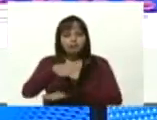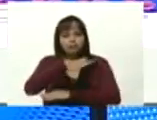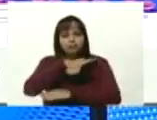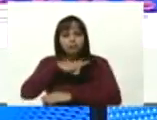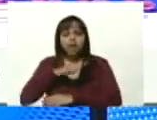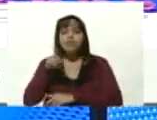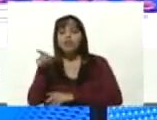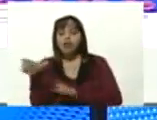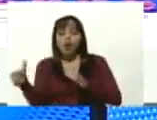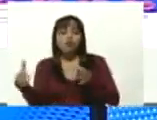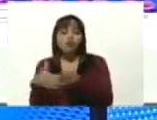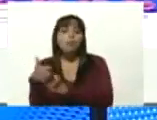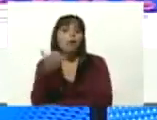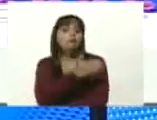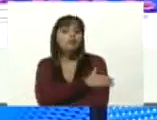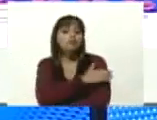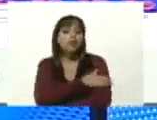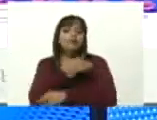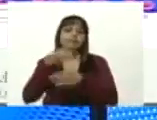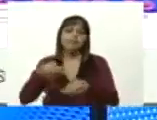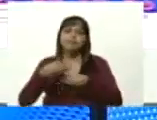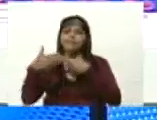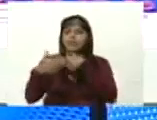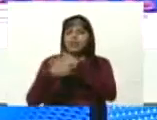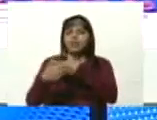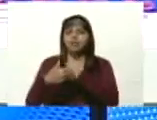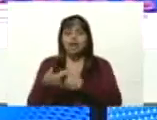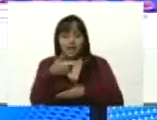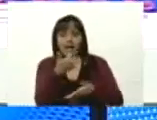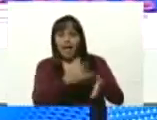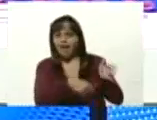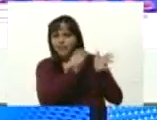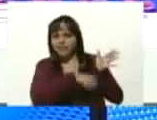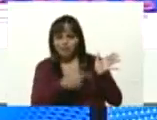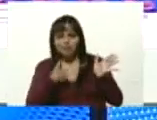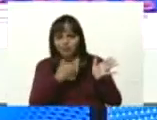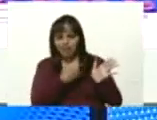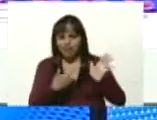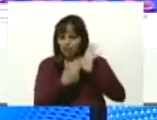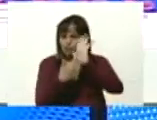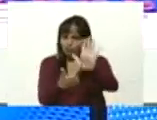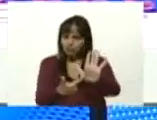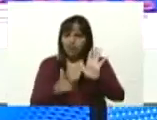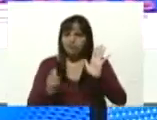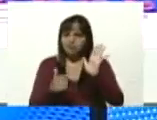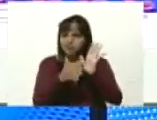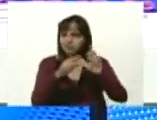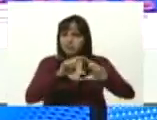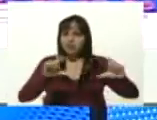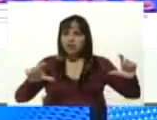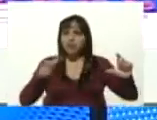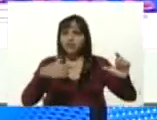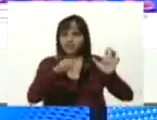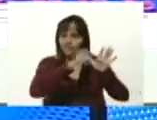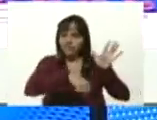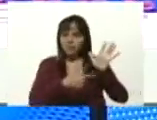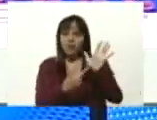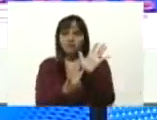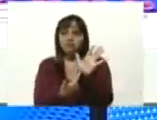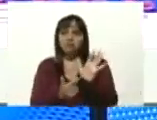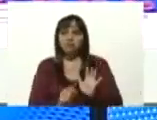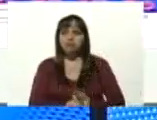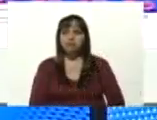oposición extremista aquí están las firmas mira yo se las quiero mostrar muchachos miren aquí están las firmas